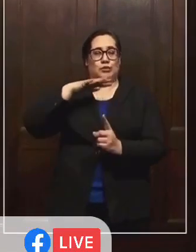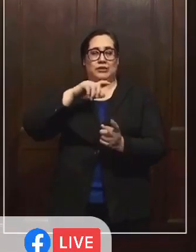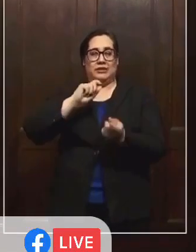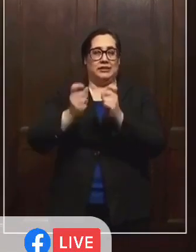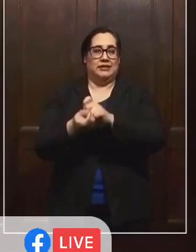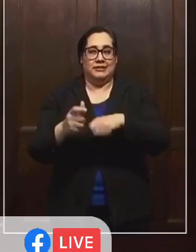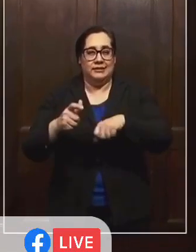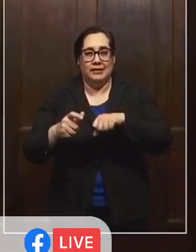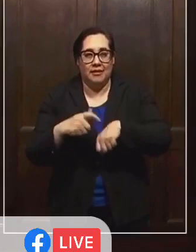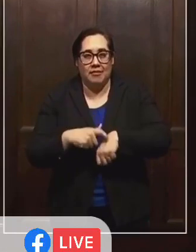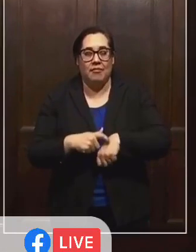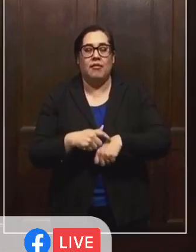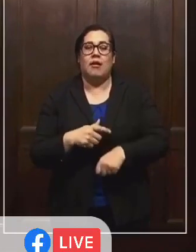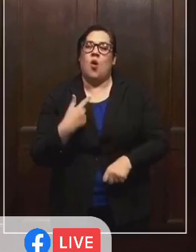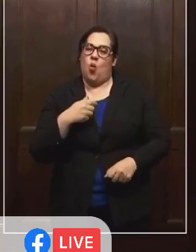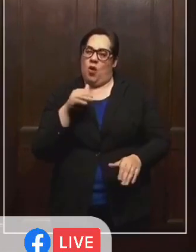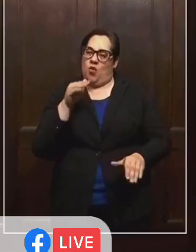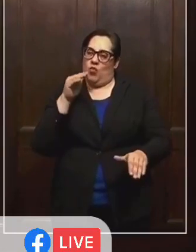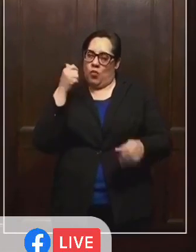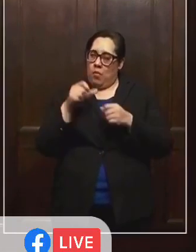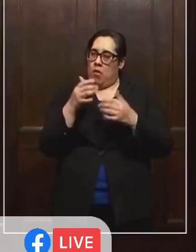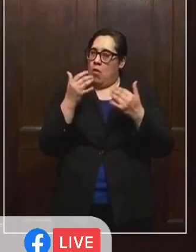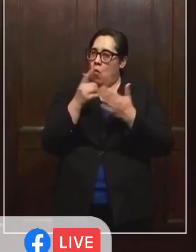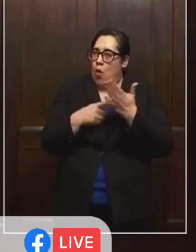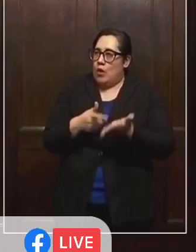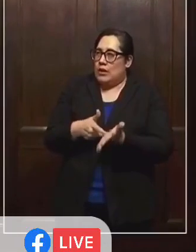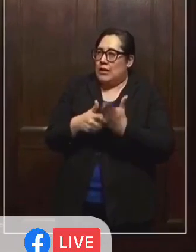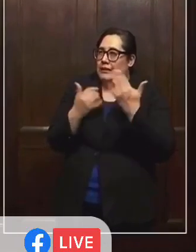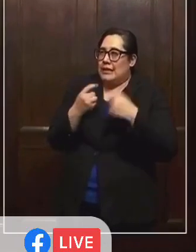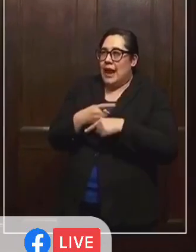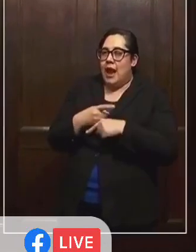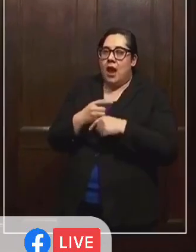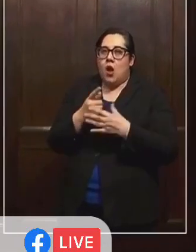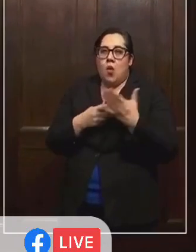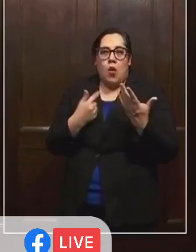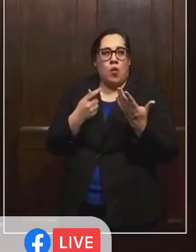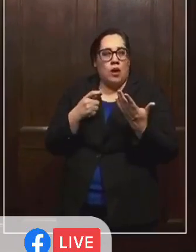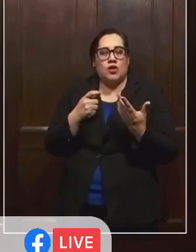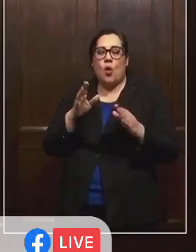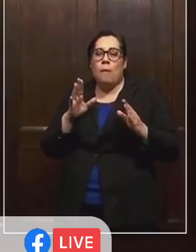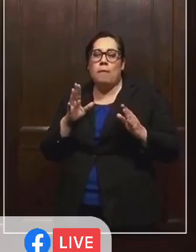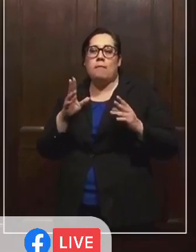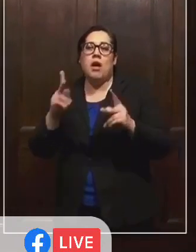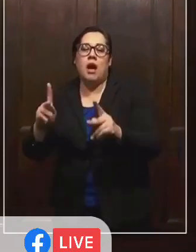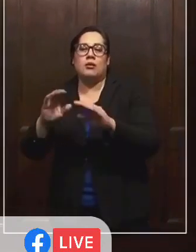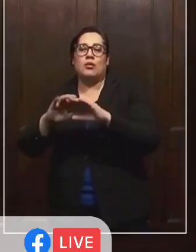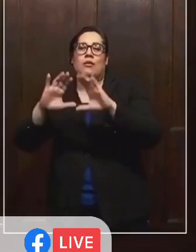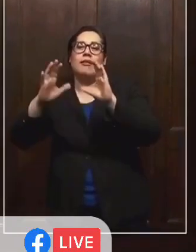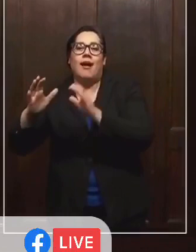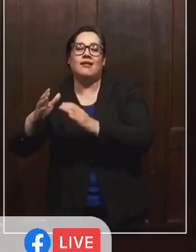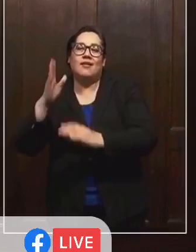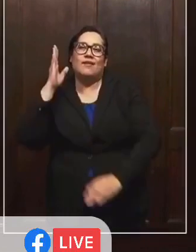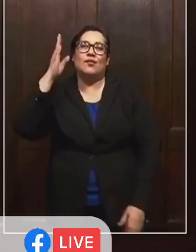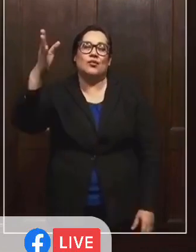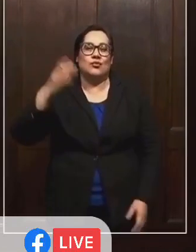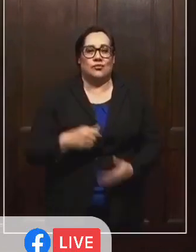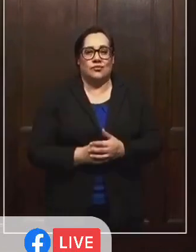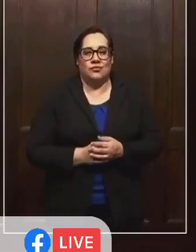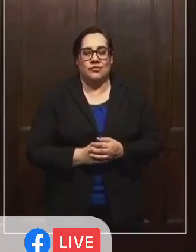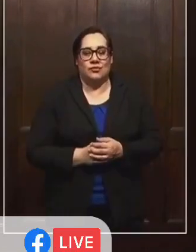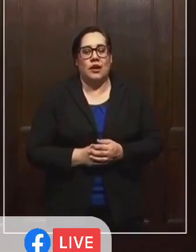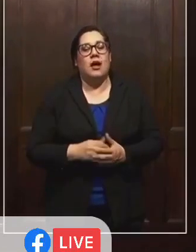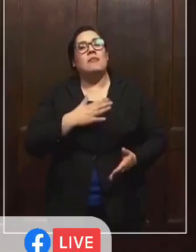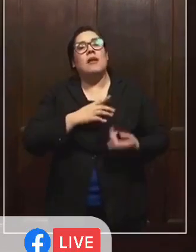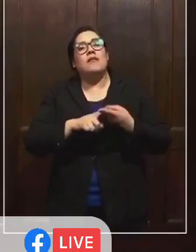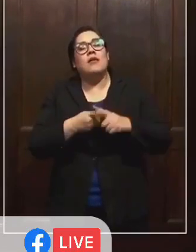recordemos lo que es necesario ahora para que podamos regresar a las aulas en el futuro. Mis